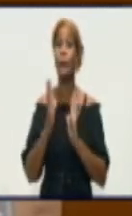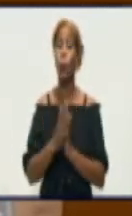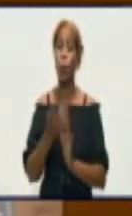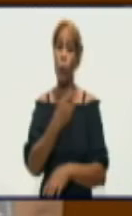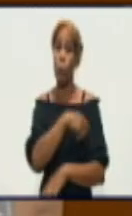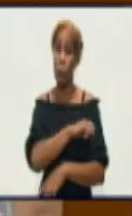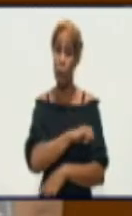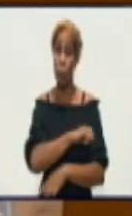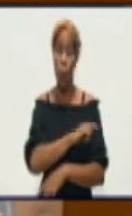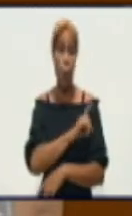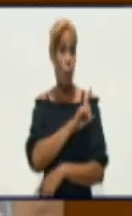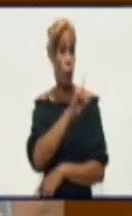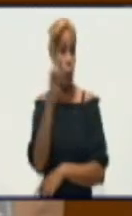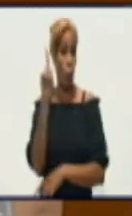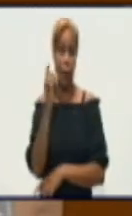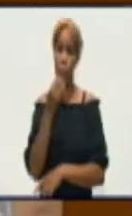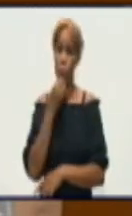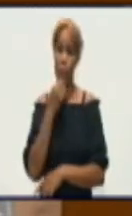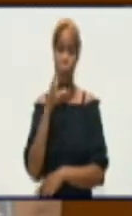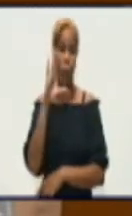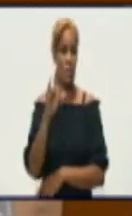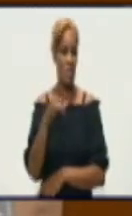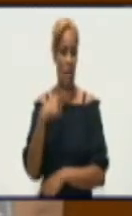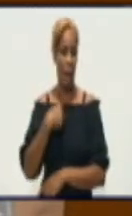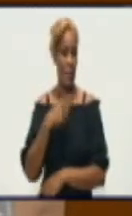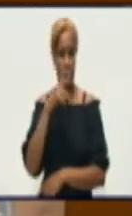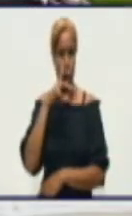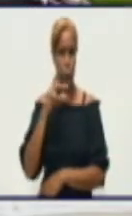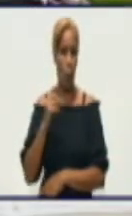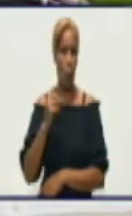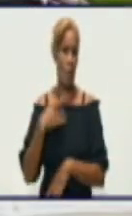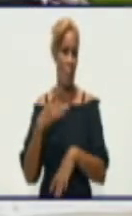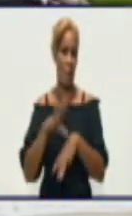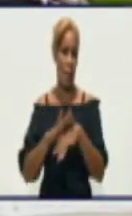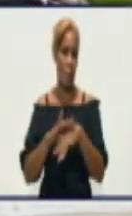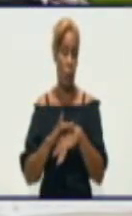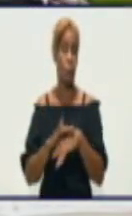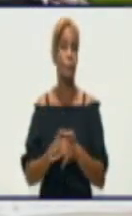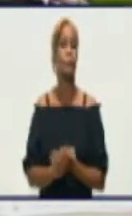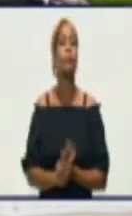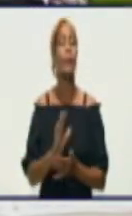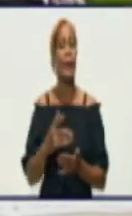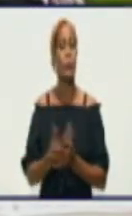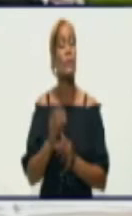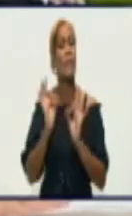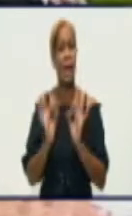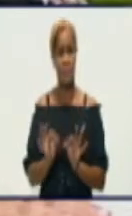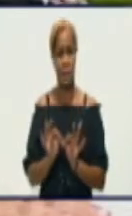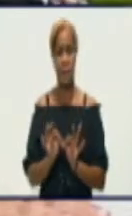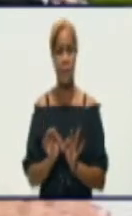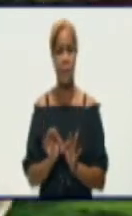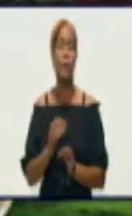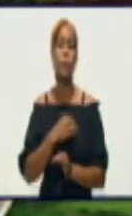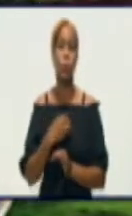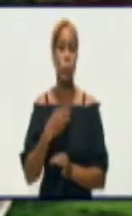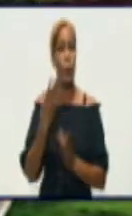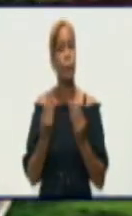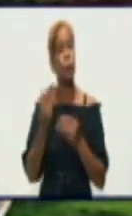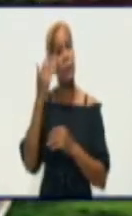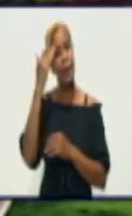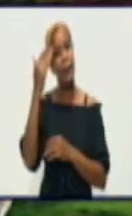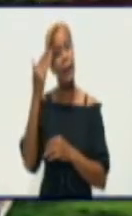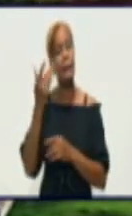que no nos va a tocar. En riesgo estamos todos. Así es. Doctora, muchísimas gracias por haber estado con nosotros.